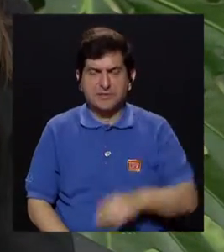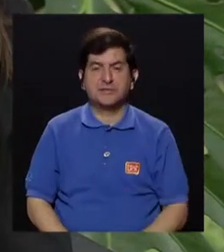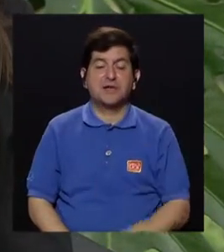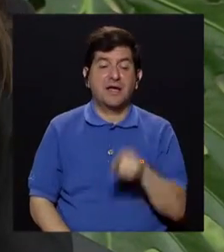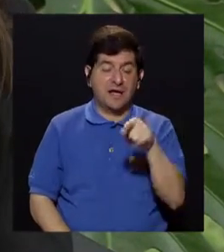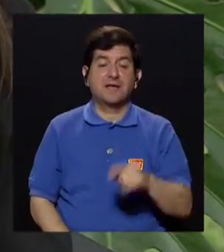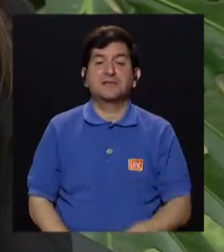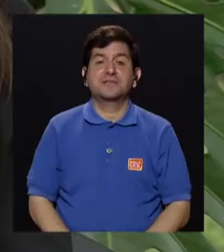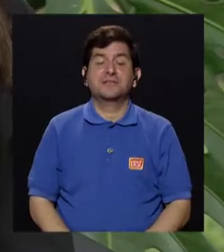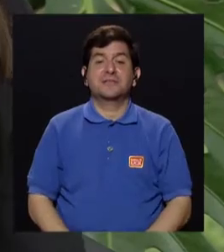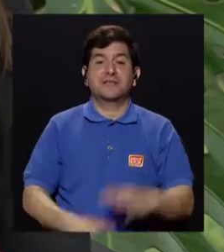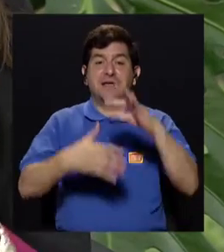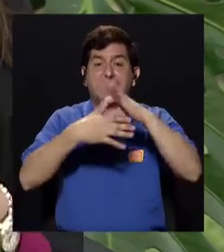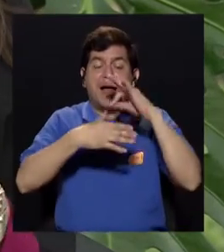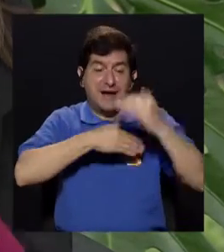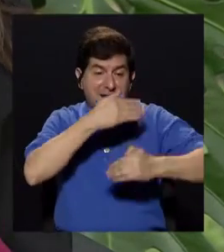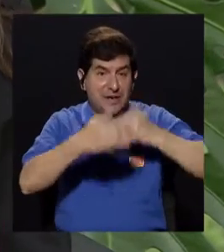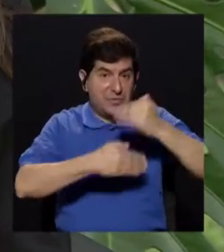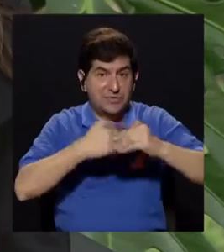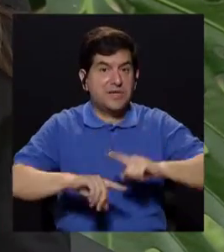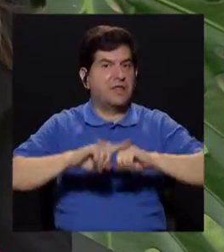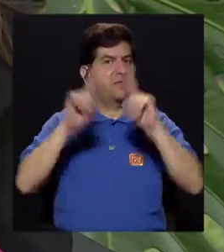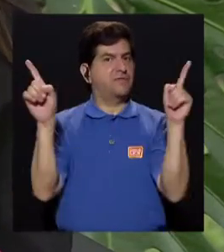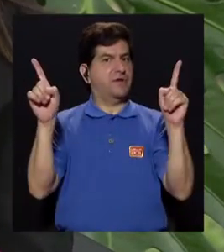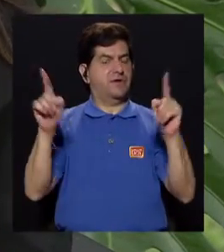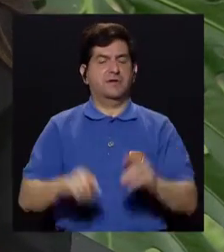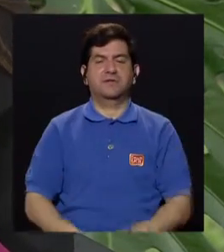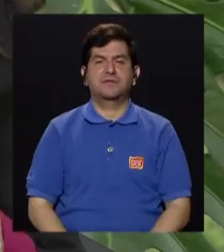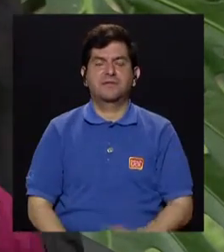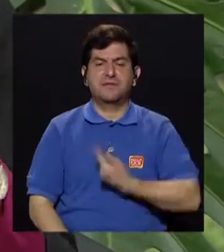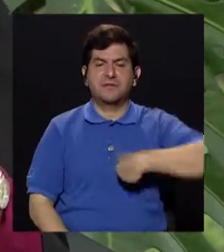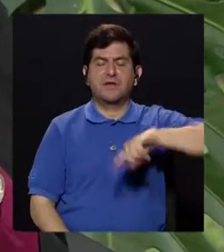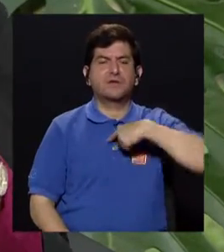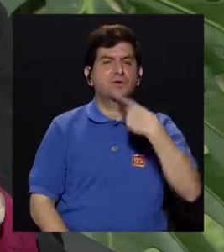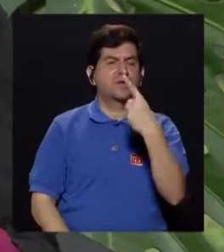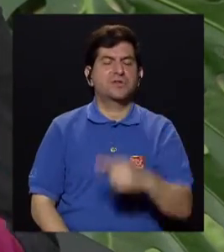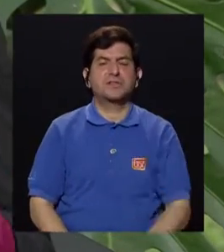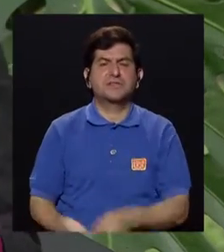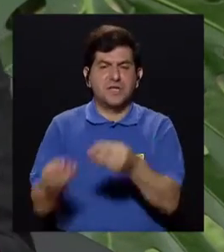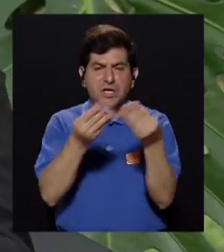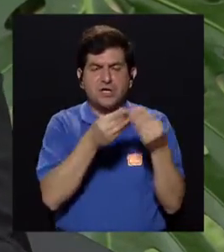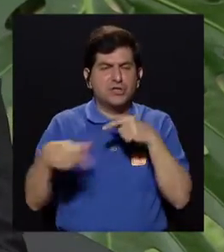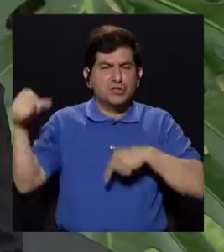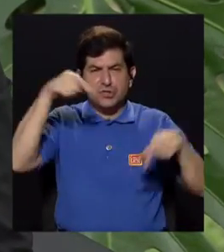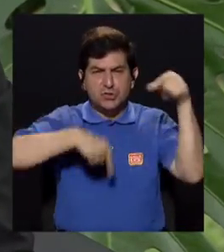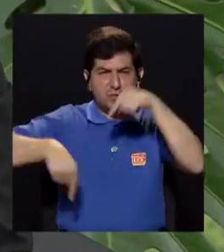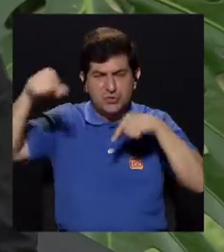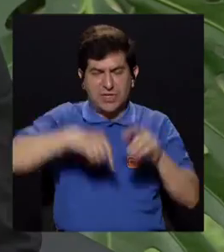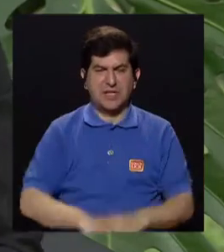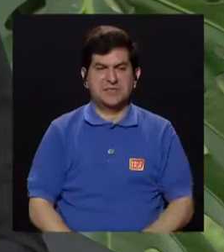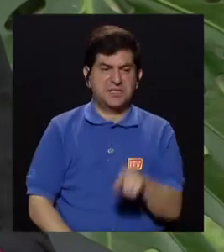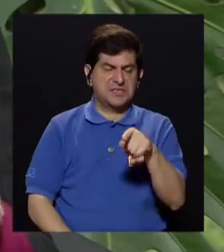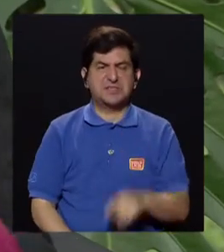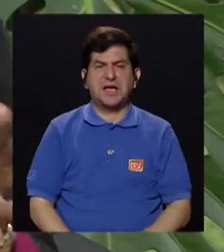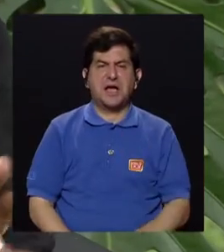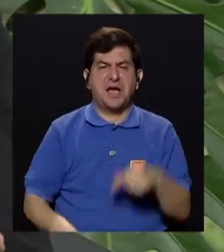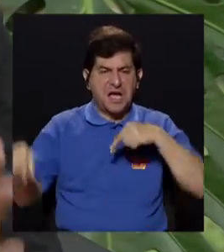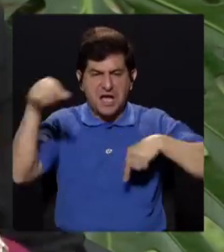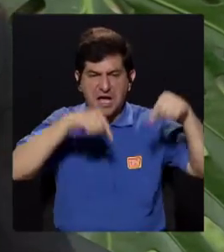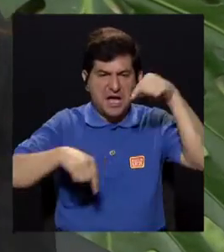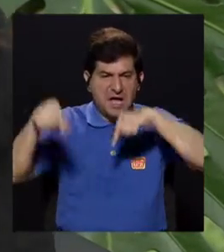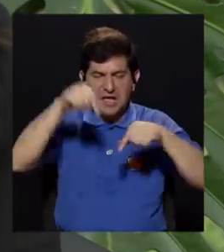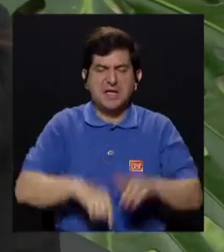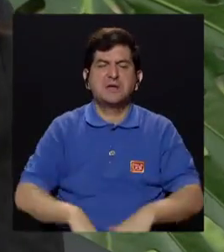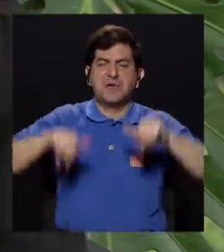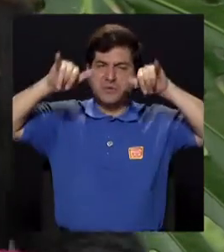hablando de la carne procesada que lleva unas sustancias, los chicos decimos sustancias químicas, así, les ponen unos químicos ahí